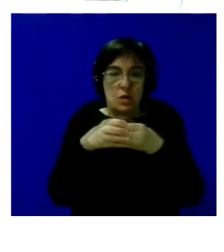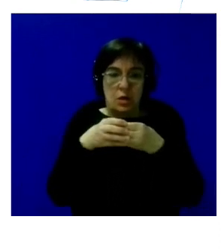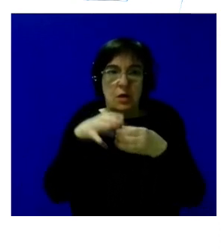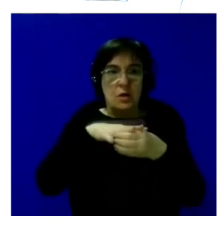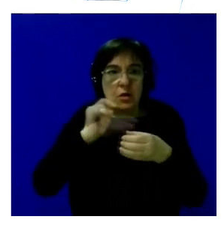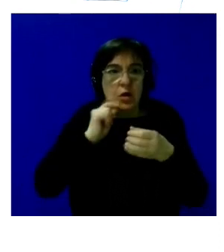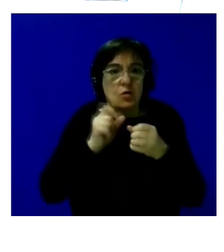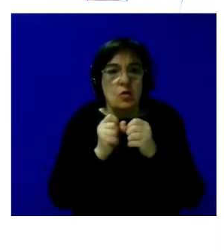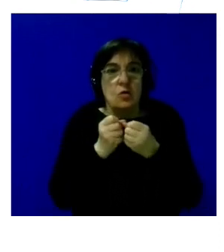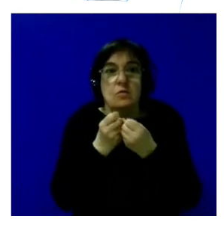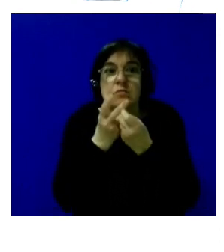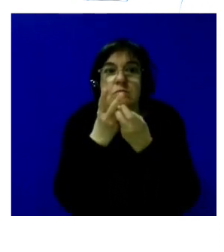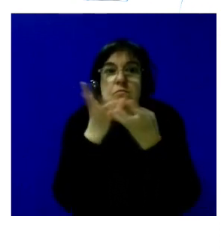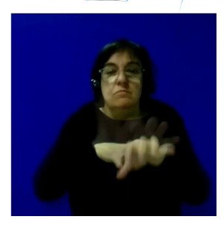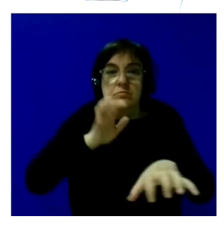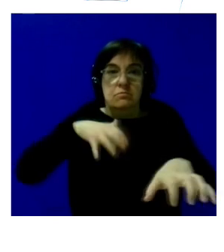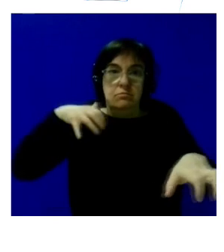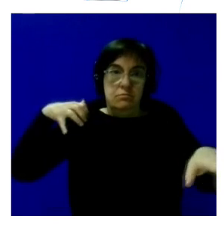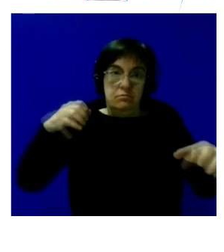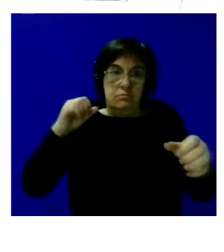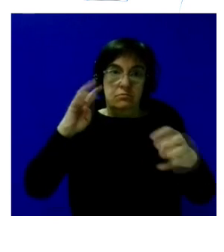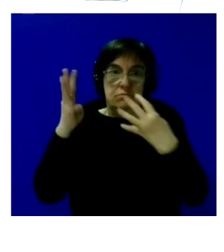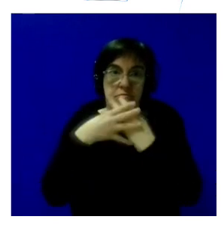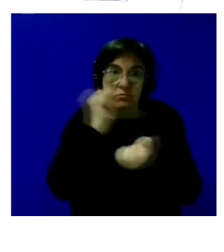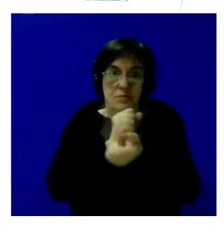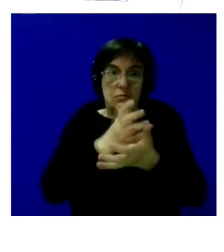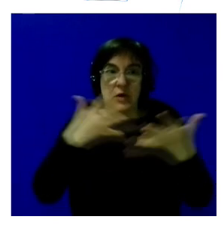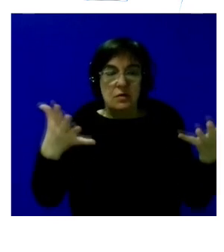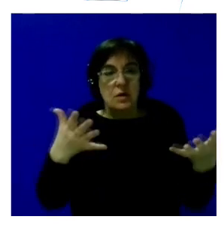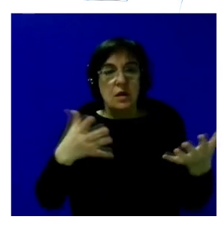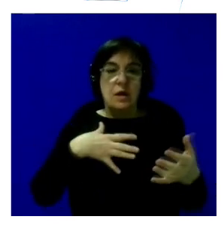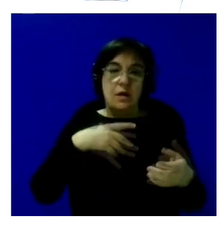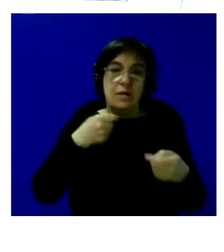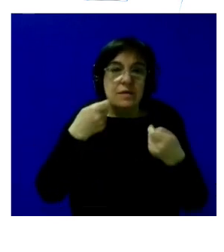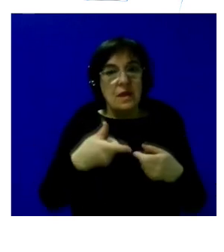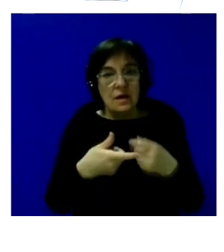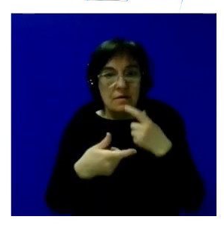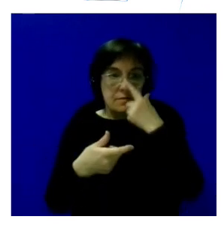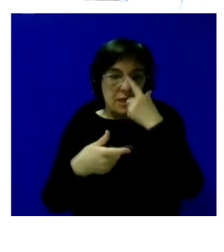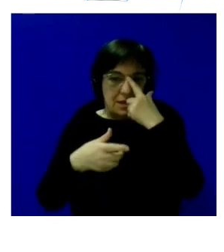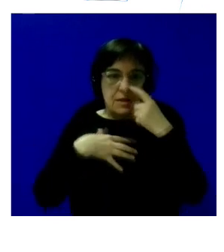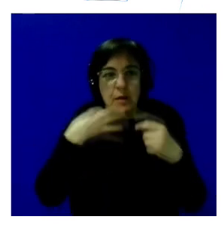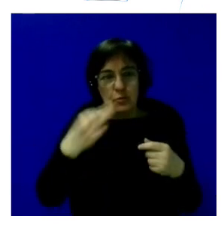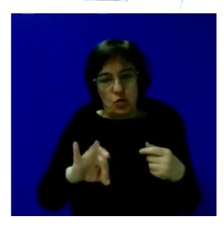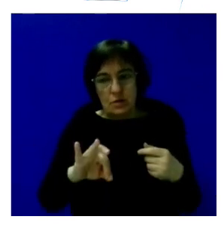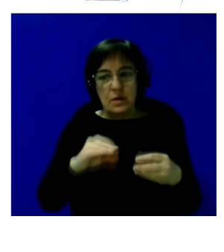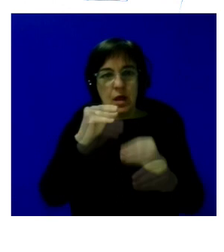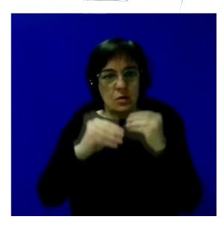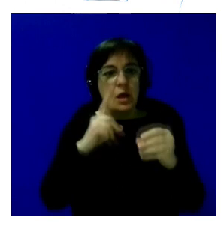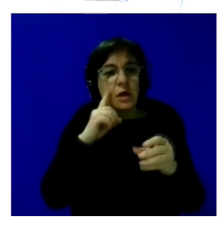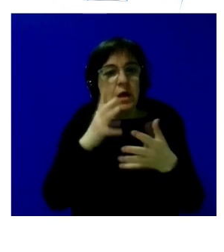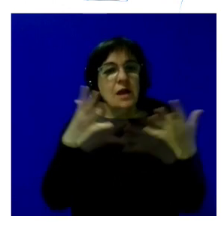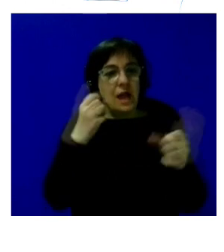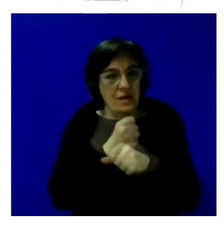densidad de población penitenciaria enorme pues faculta las posibilidades de hacer un gran trabajo